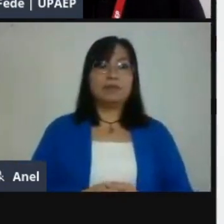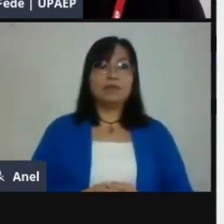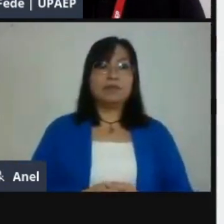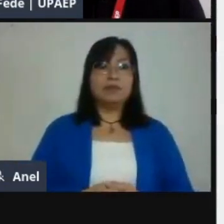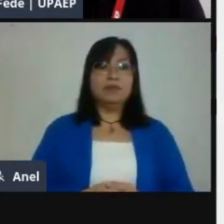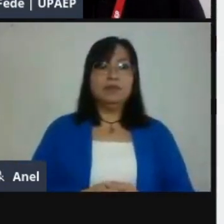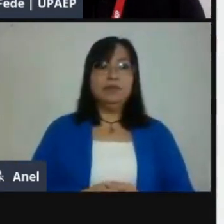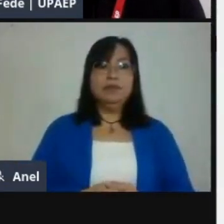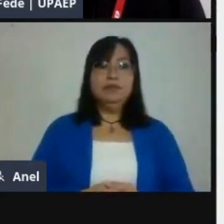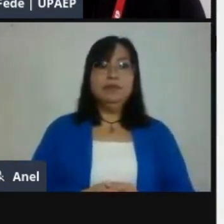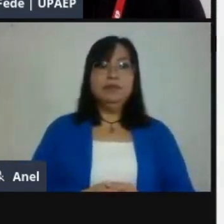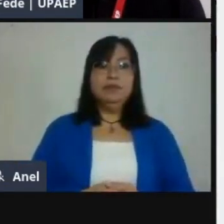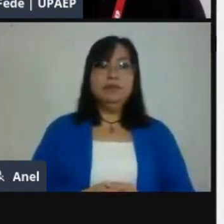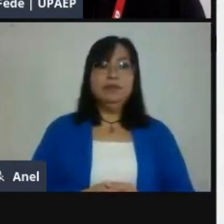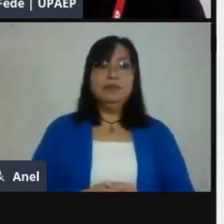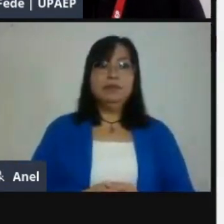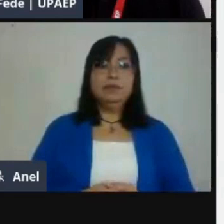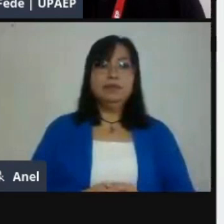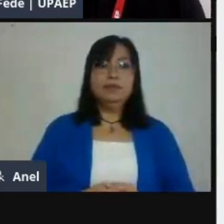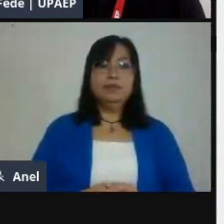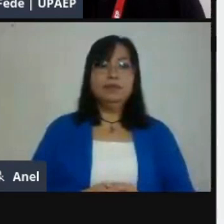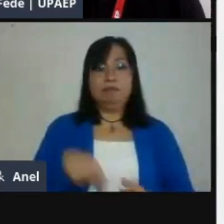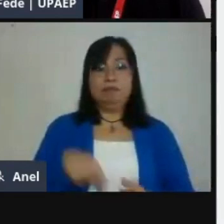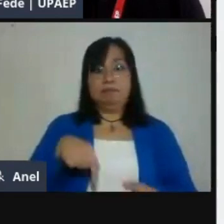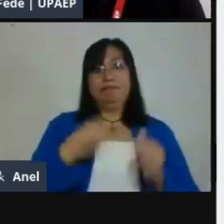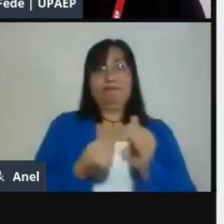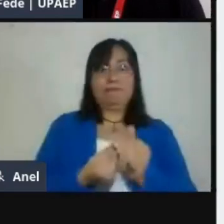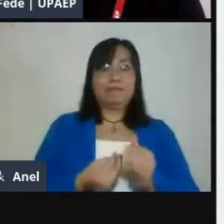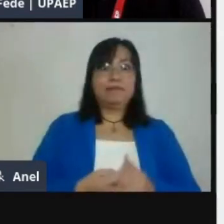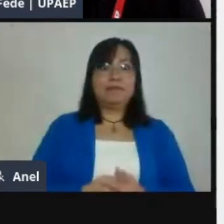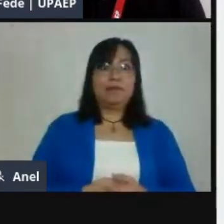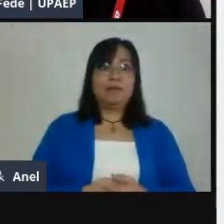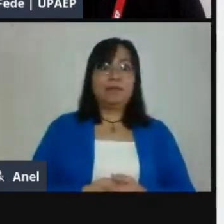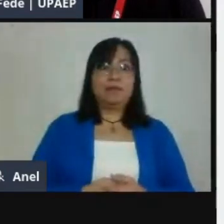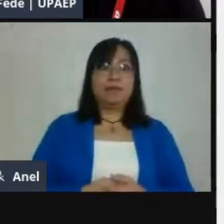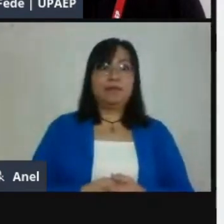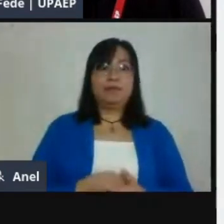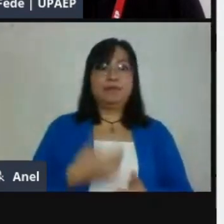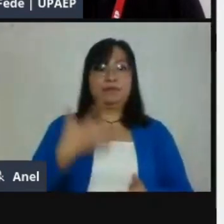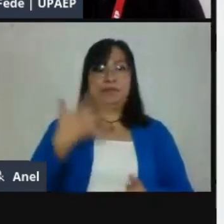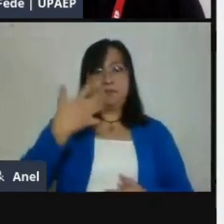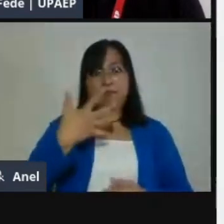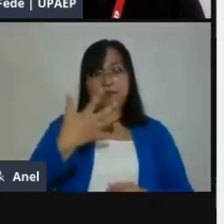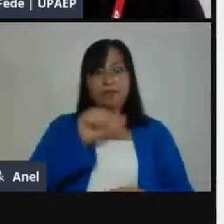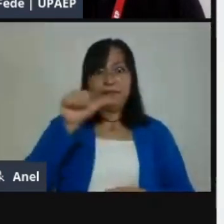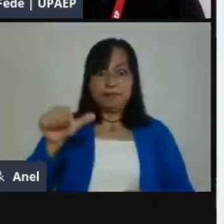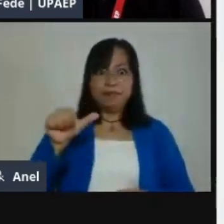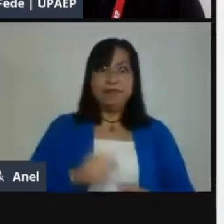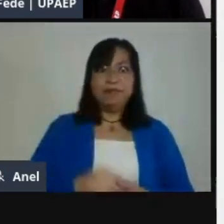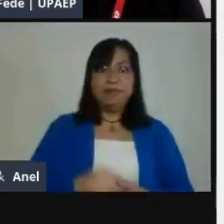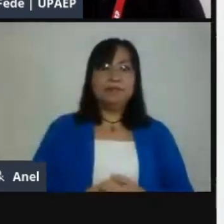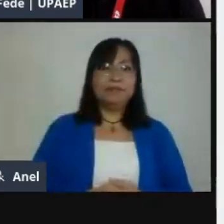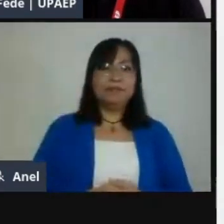Bienvenidos a su clase de quinto A. Y puedes jugar con los